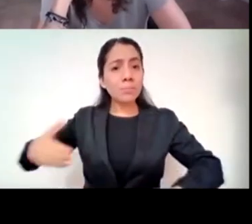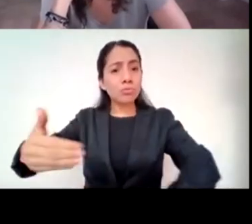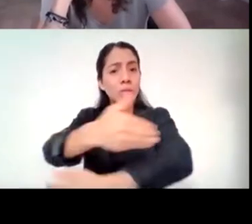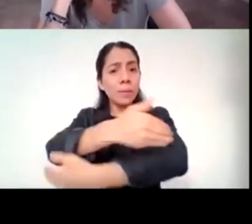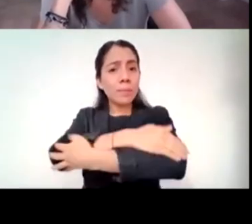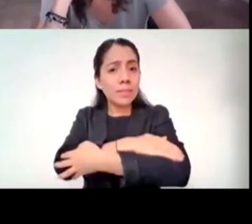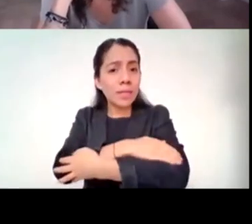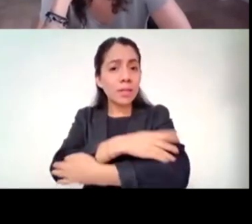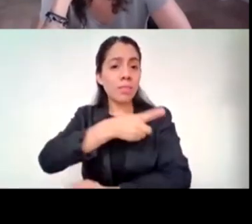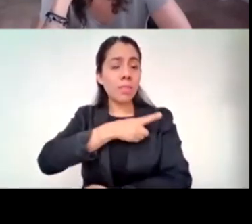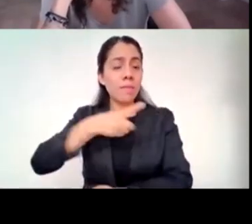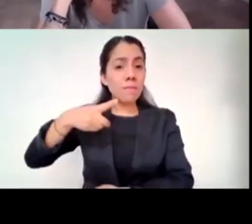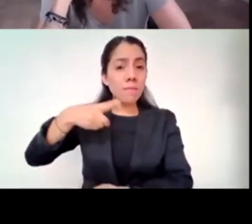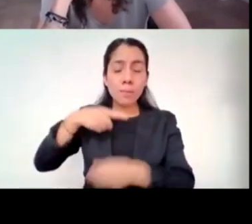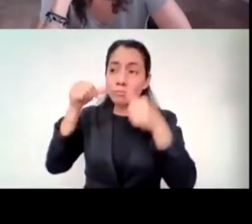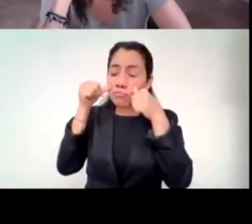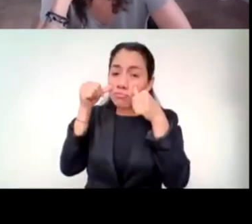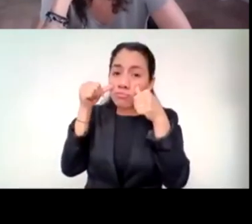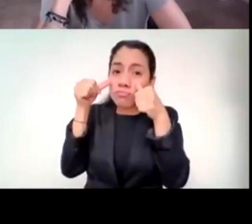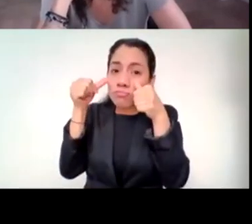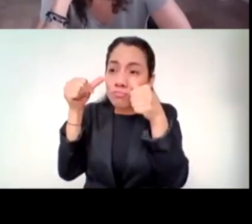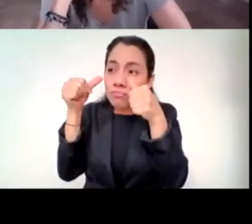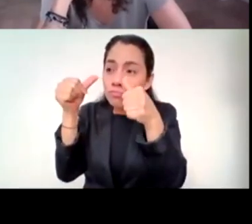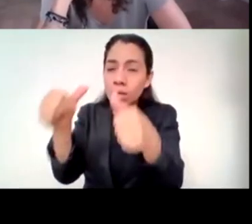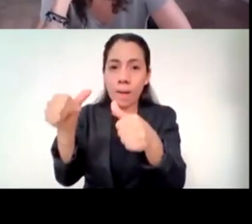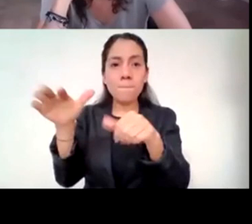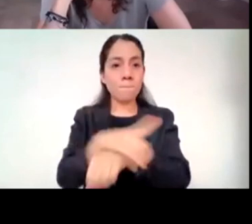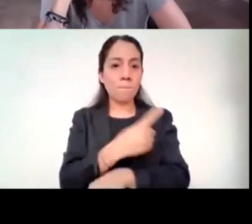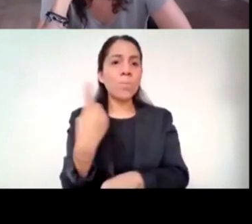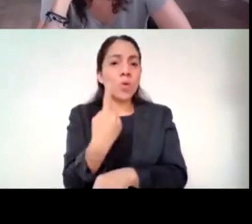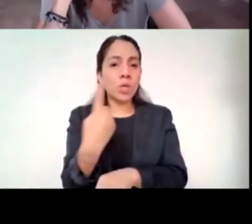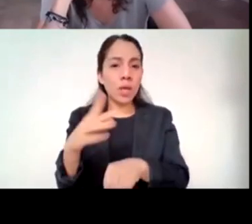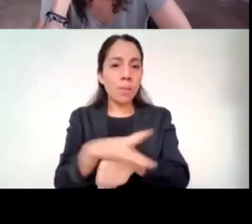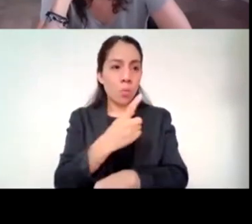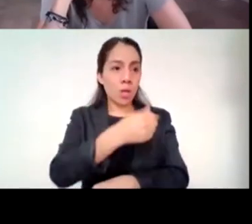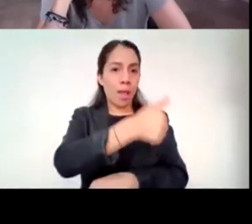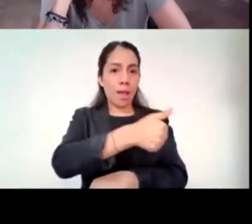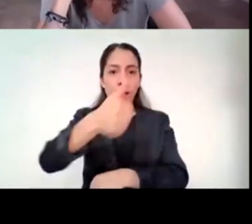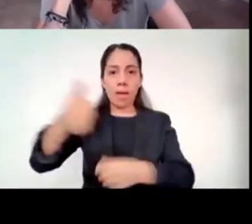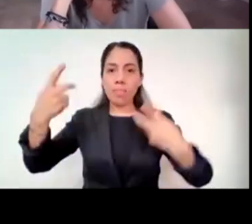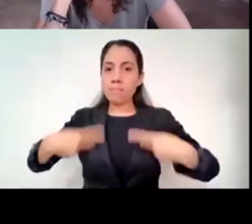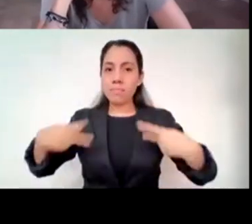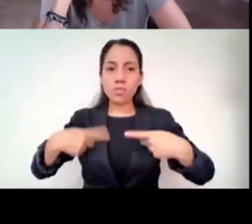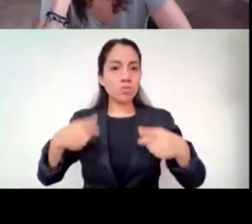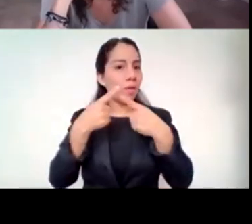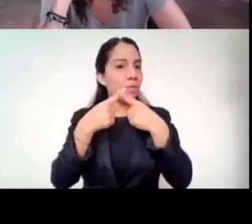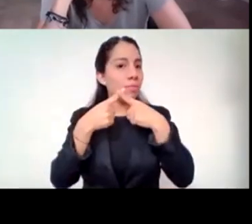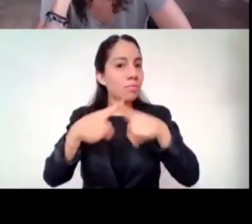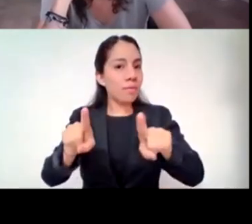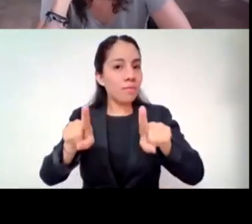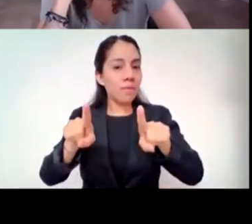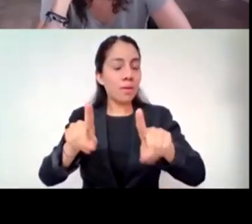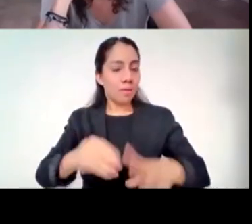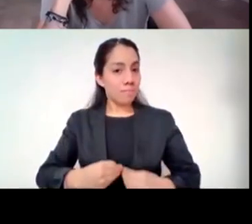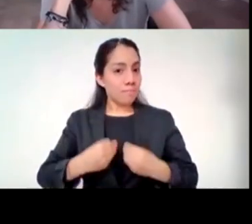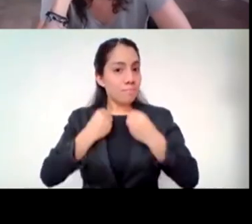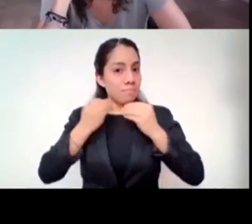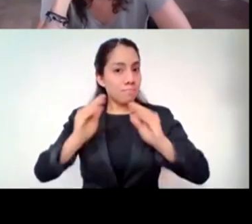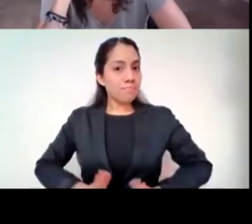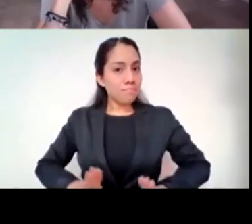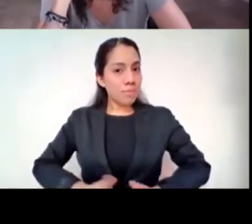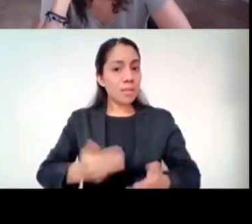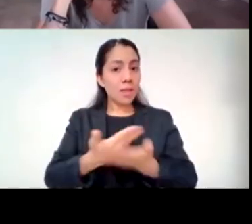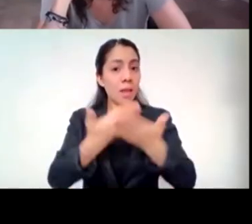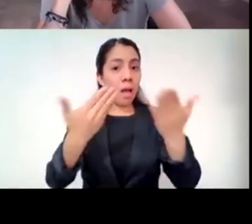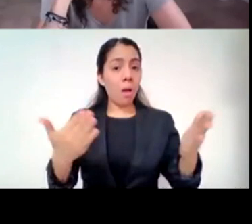Porque cada quien lo vivimos de diferente manera. Hay una frase que me encanta que dice que la calidad de